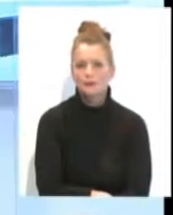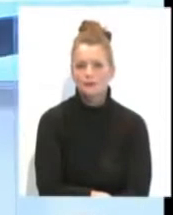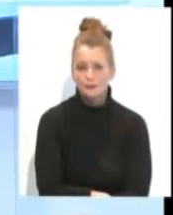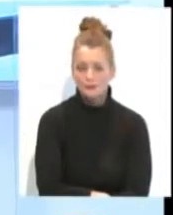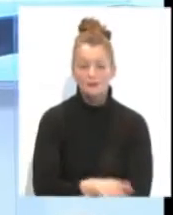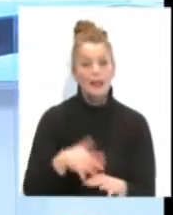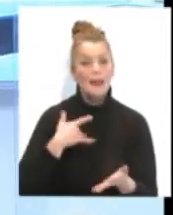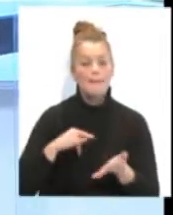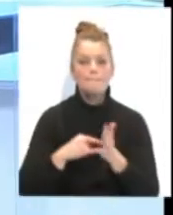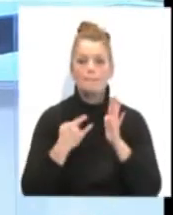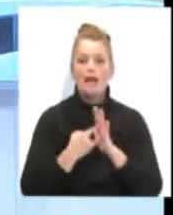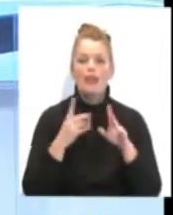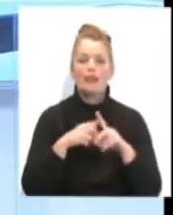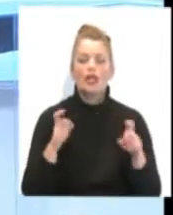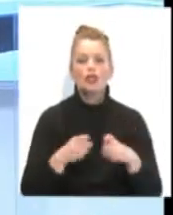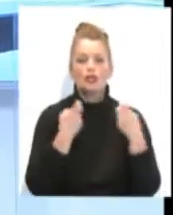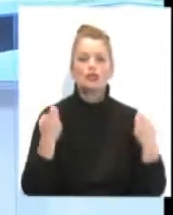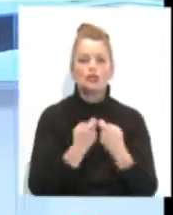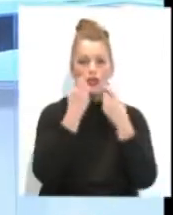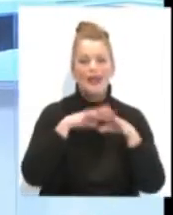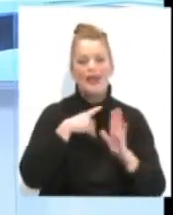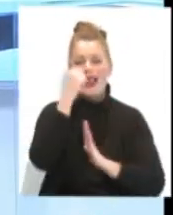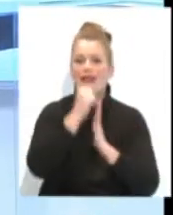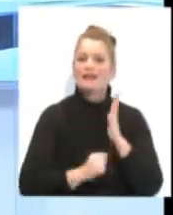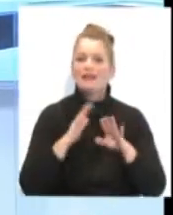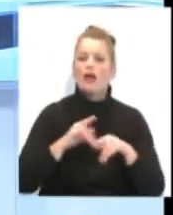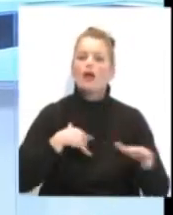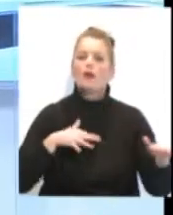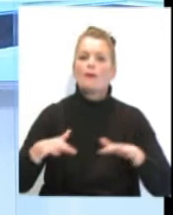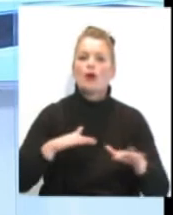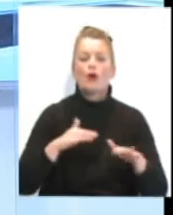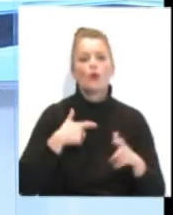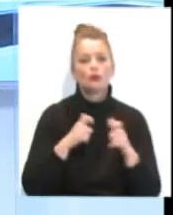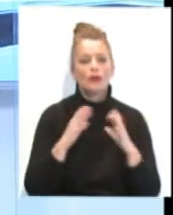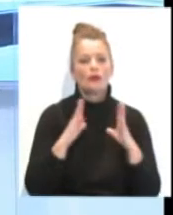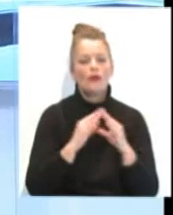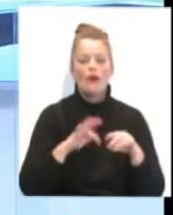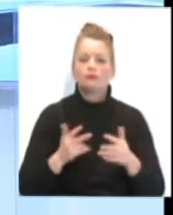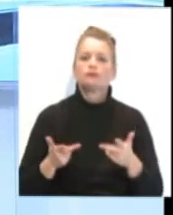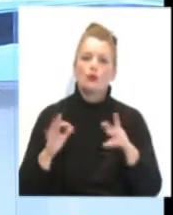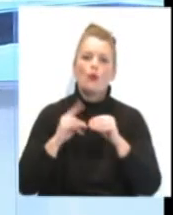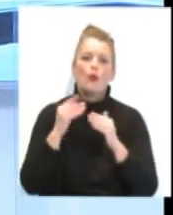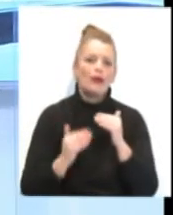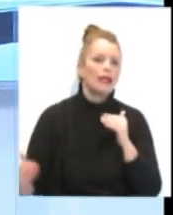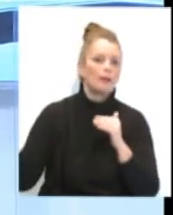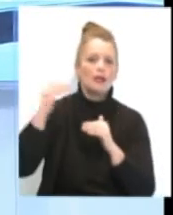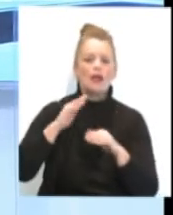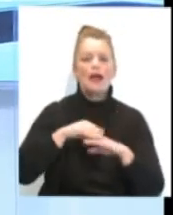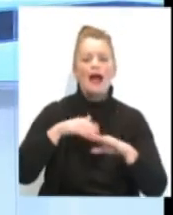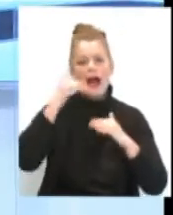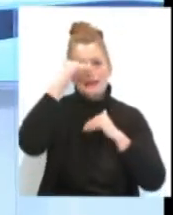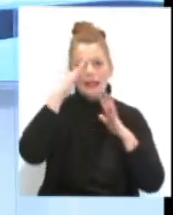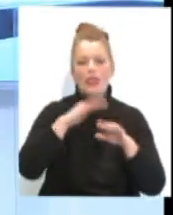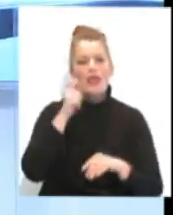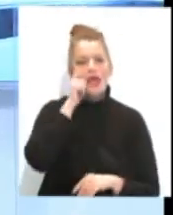El plan de choque contra las listas de espera puesto en marcha por la Junta de Andalucía ha permitido un incremento de la asistencia sanitaria